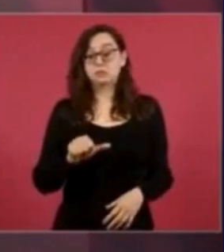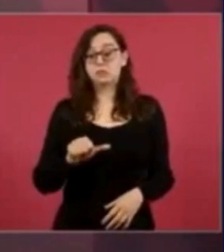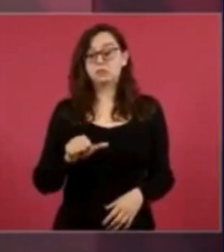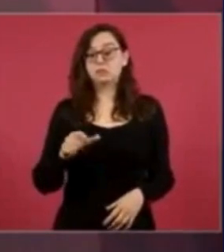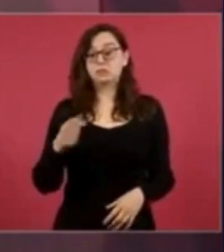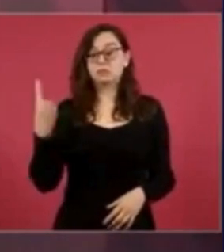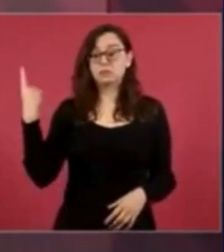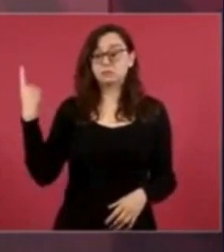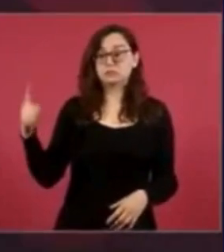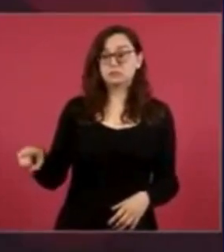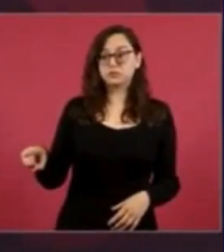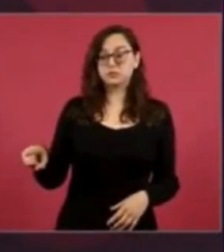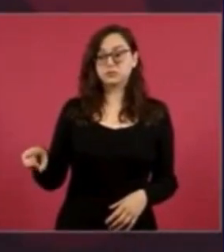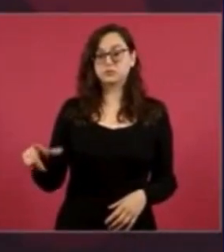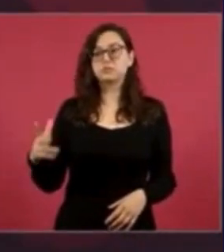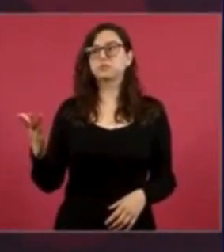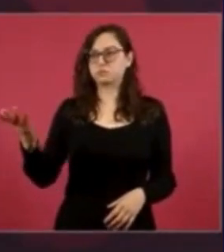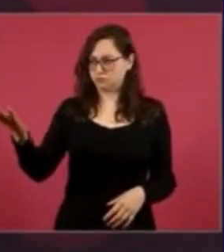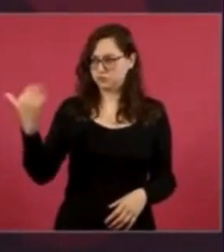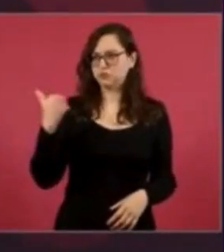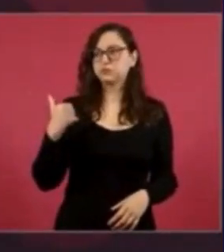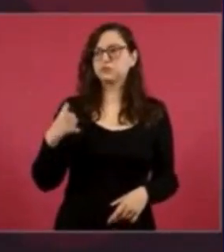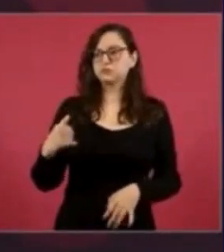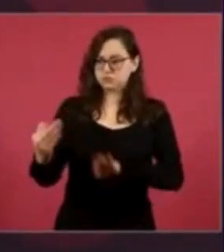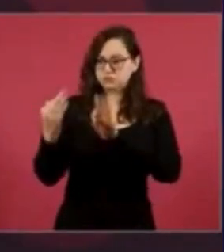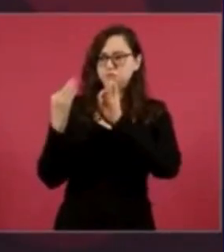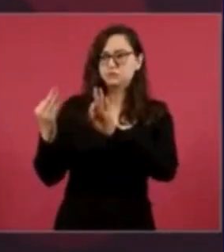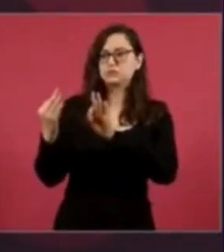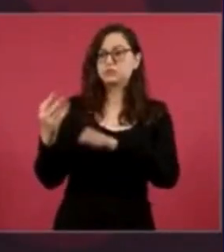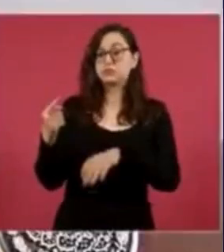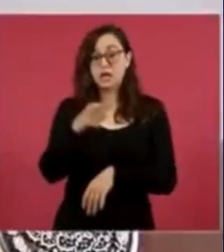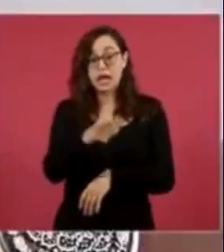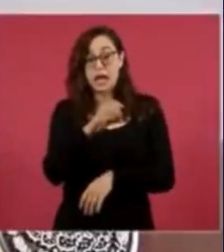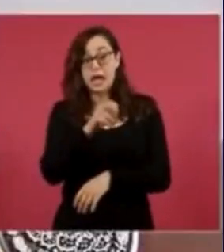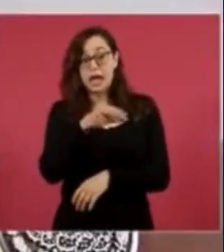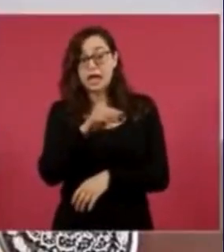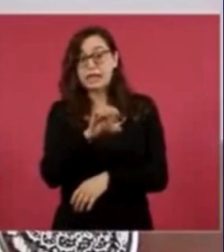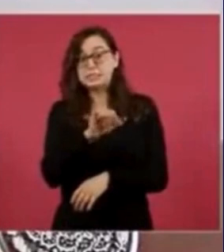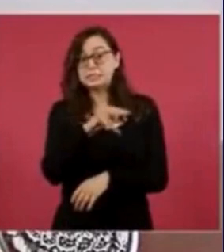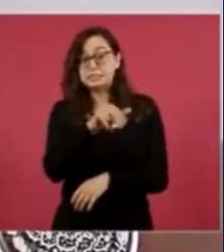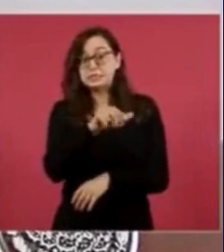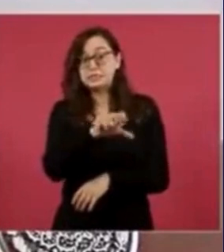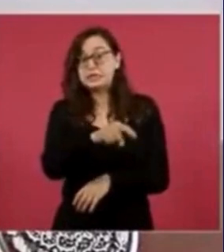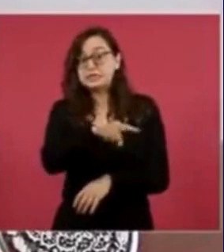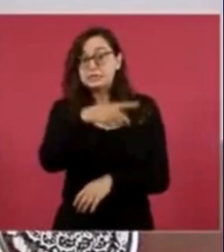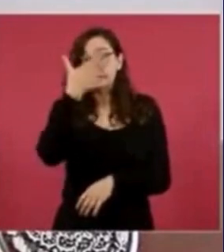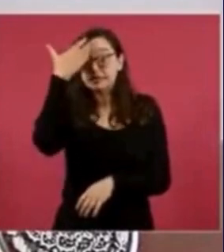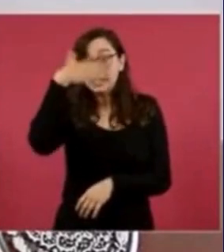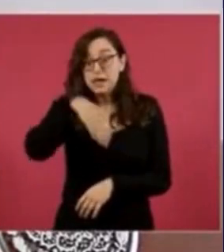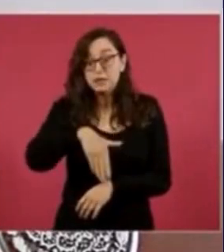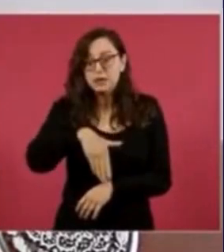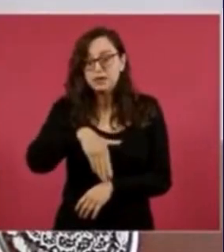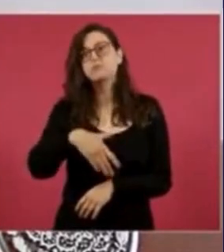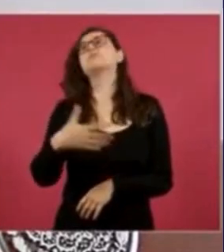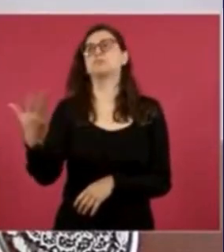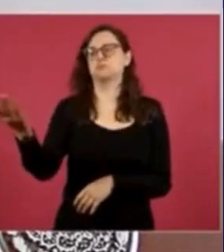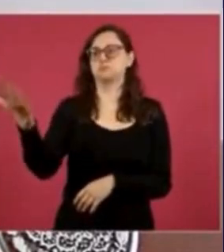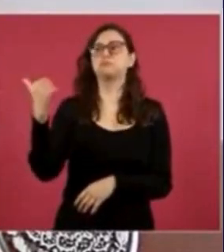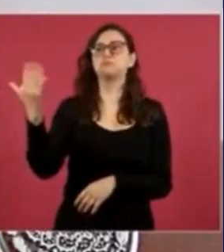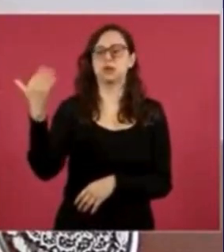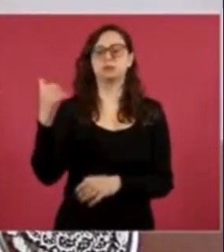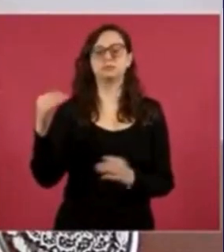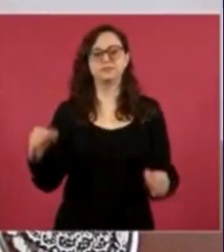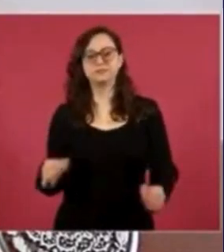escuelas. En resumen, el presidente López Obrador sigue defendiendo con firmeza la soberanía de México en el ámbito